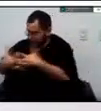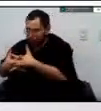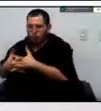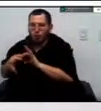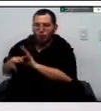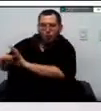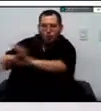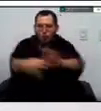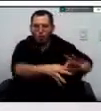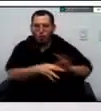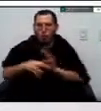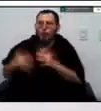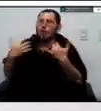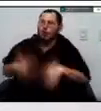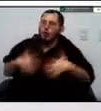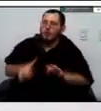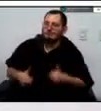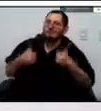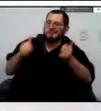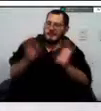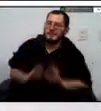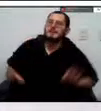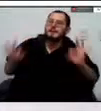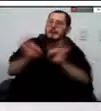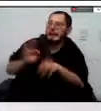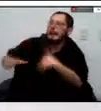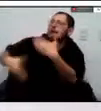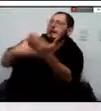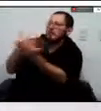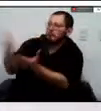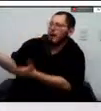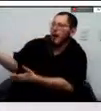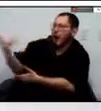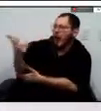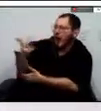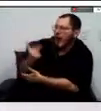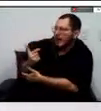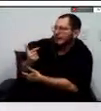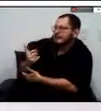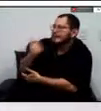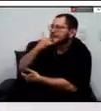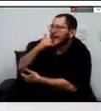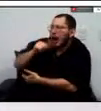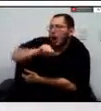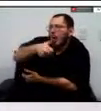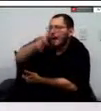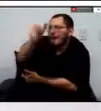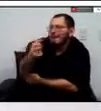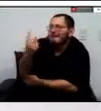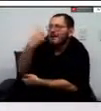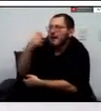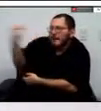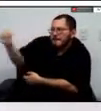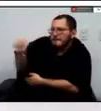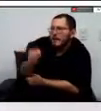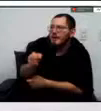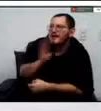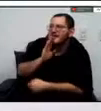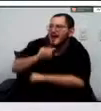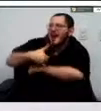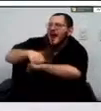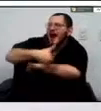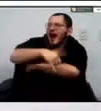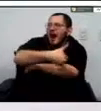todavía por contarnos para el siguiente momento para no quitarle tiempo al siguiente panelista el arquitecto